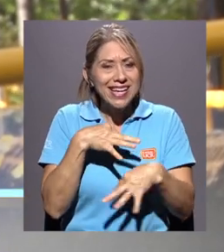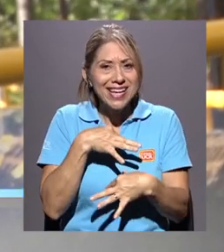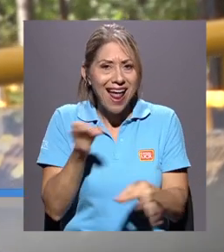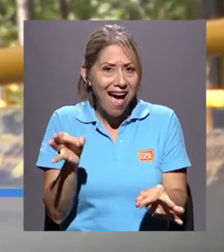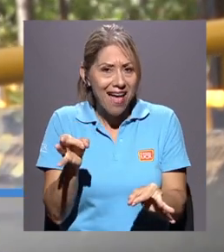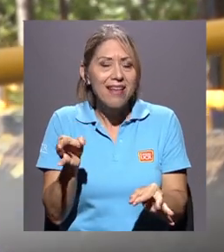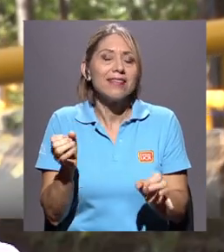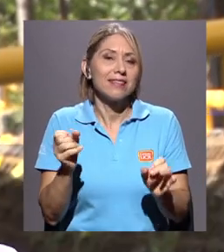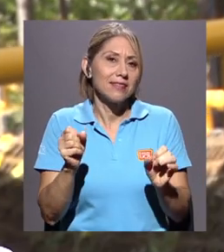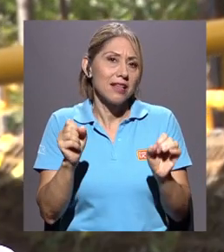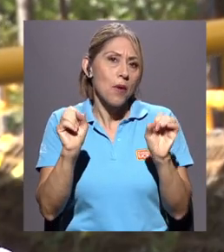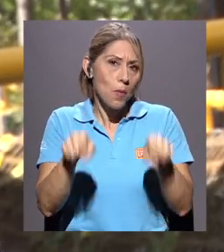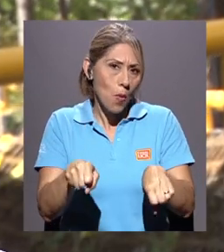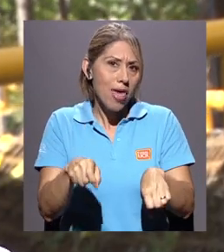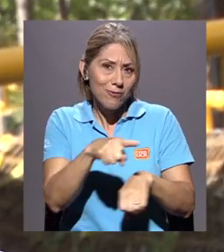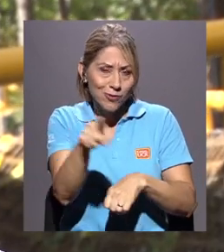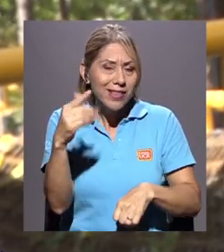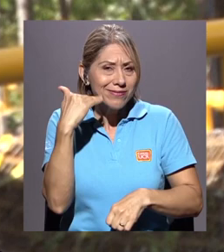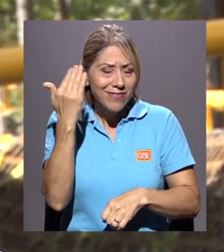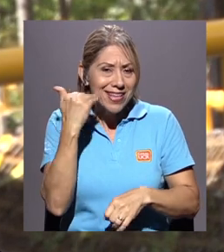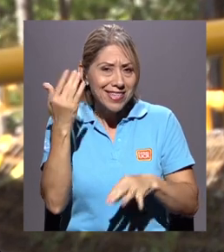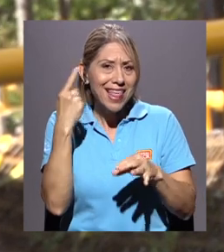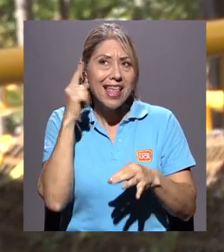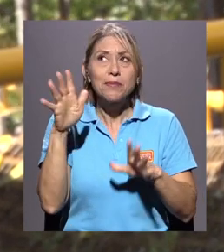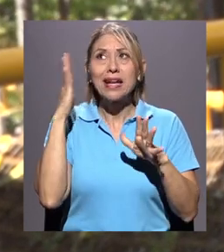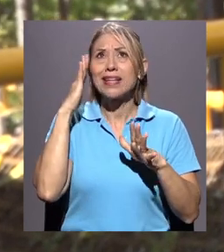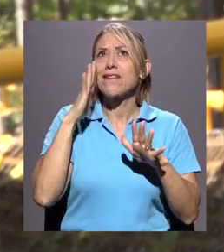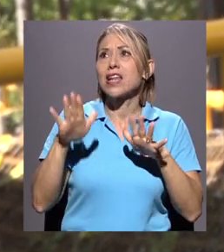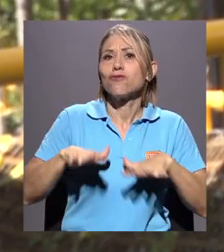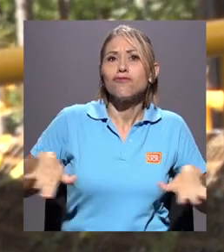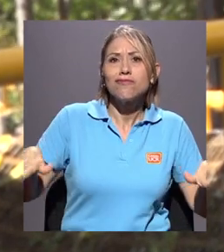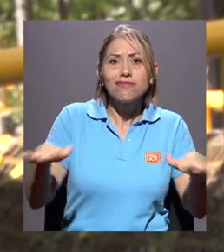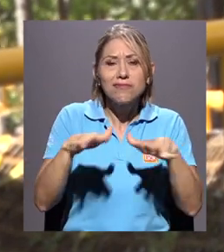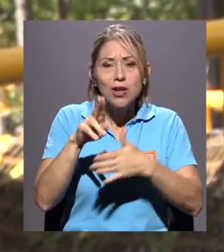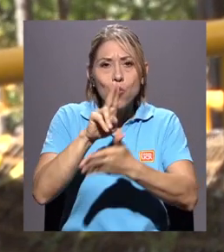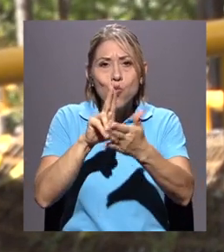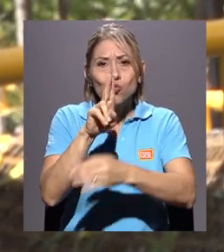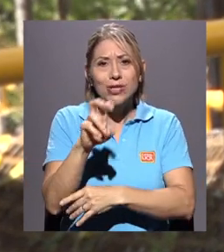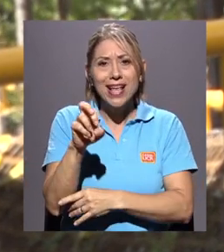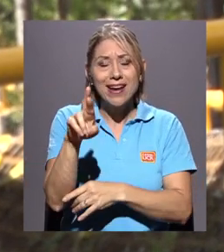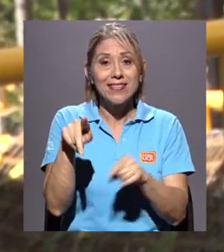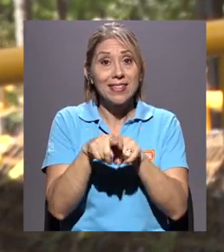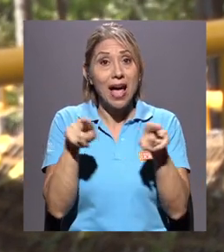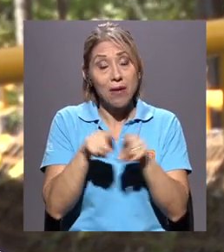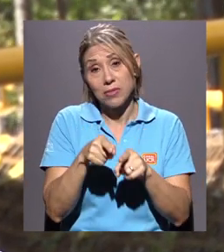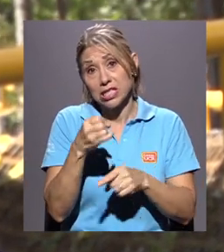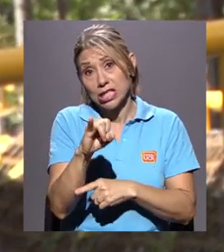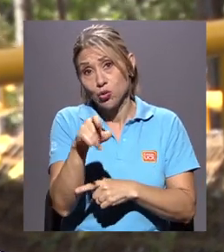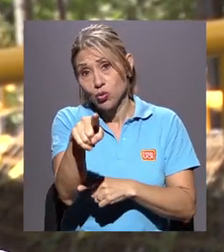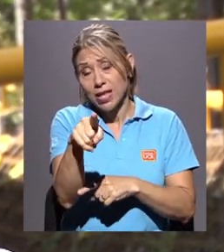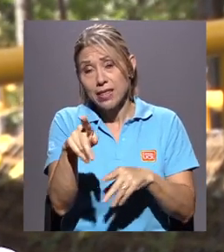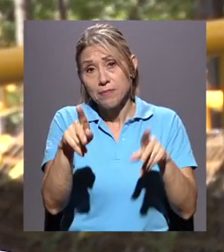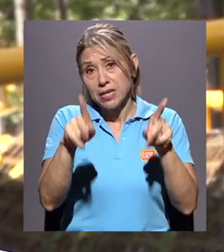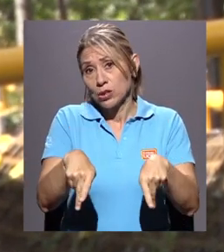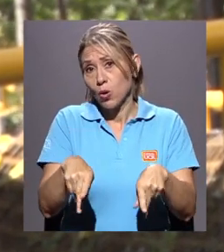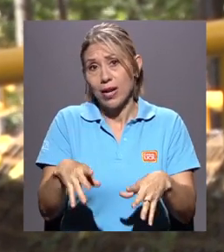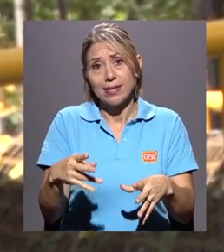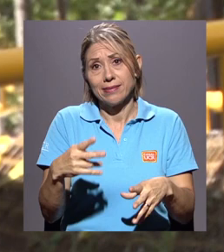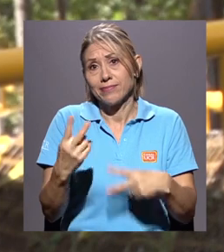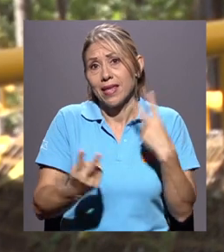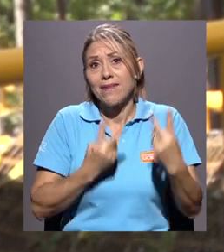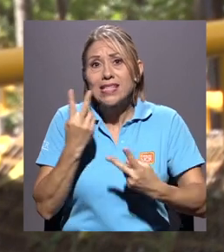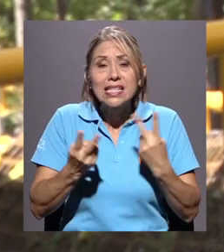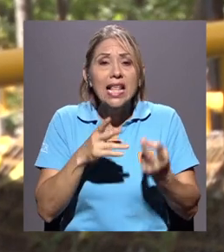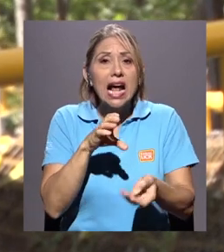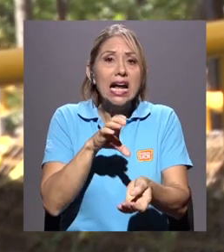Les va a brindar grandes facilidades en el manejo del campus. Inclusive si son personas usuarias, llámese personas que visitan